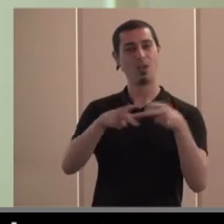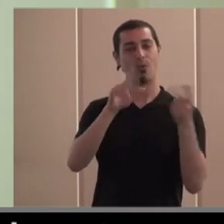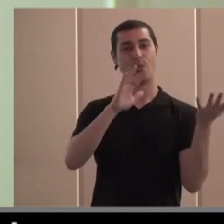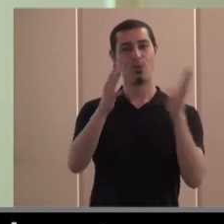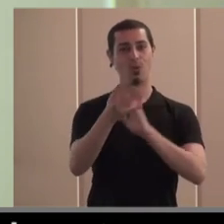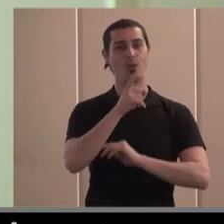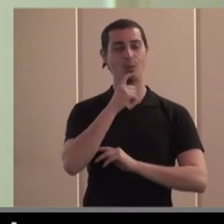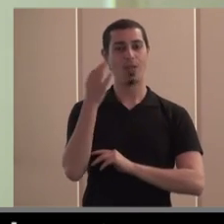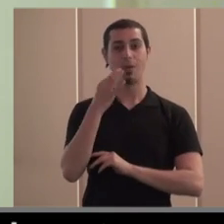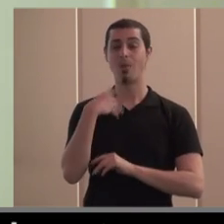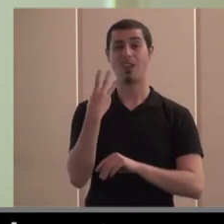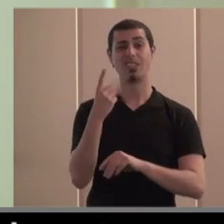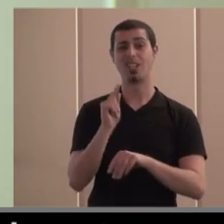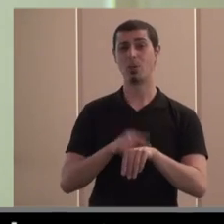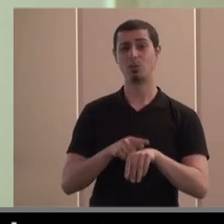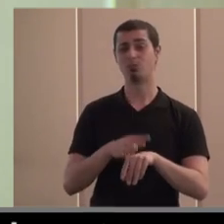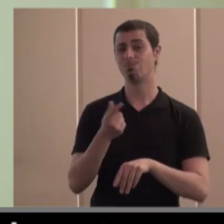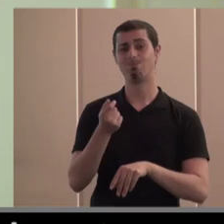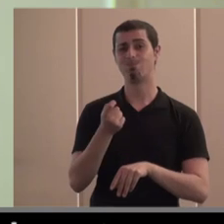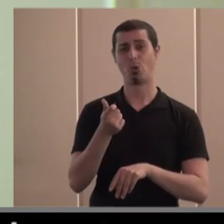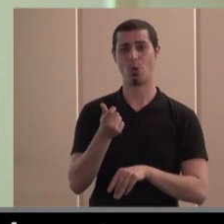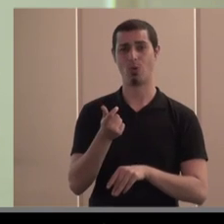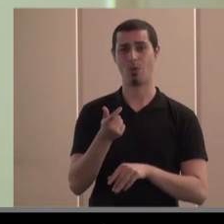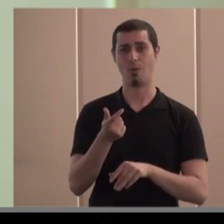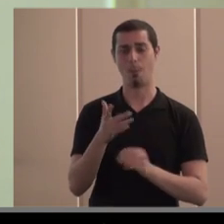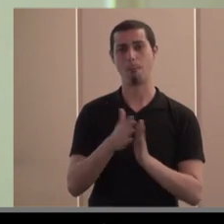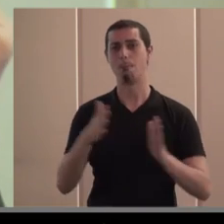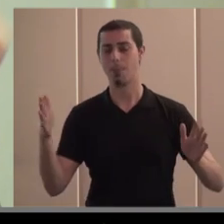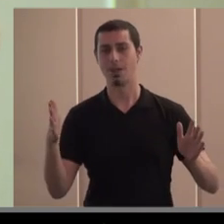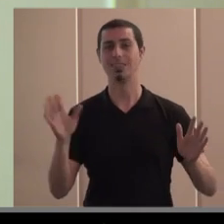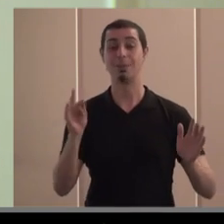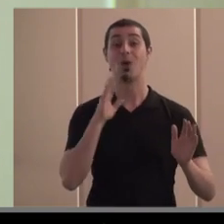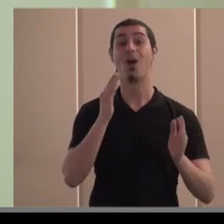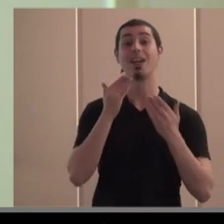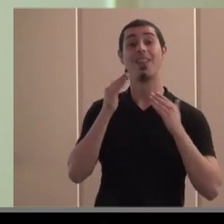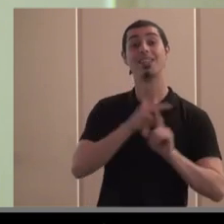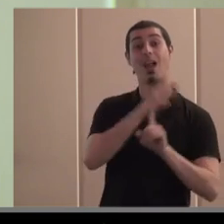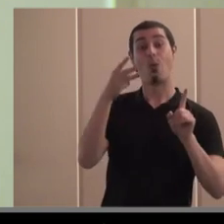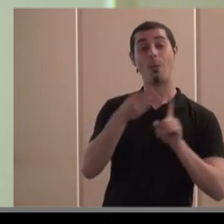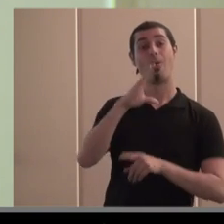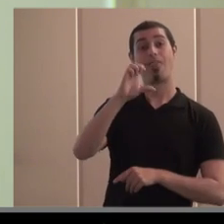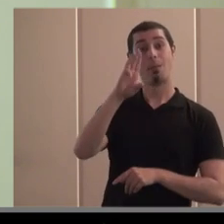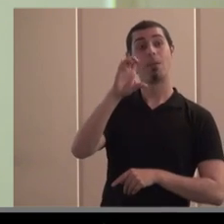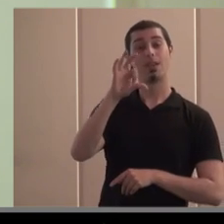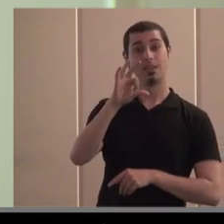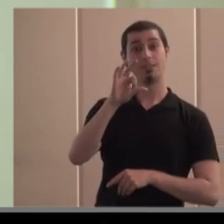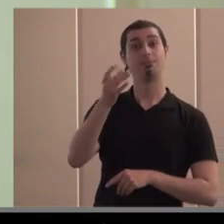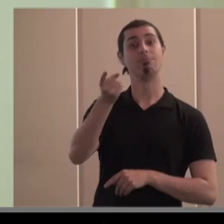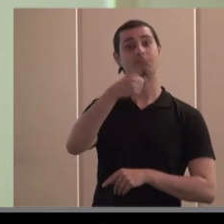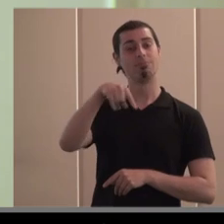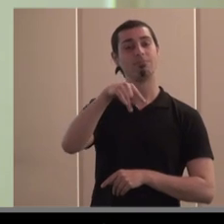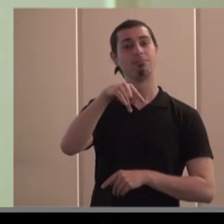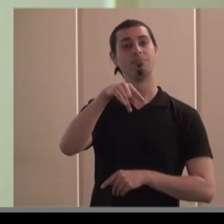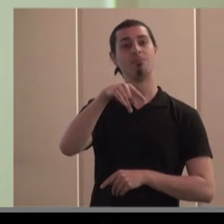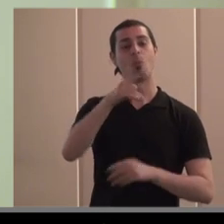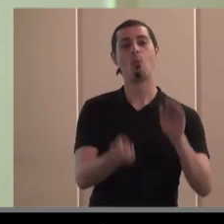en 30 minutos no daba tiempo para más pero junto con la web de CEPE seguro que se pueden